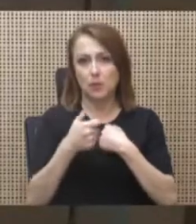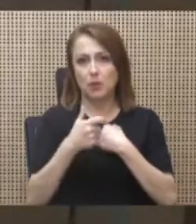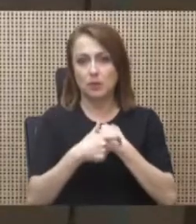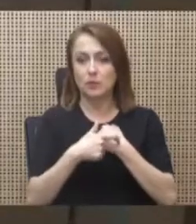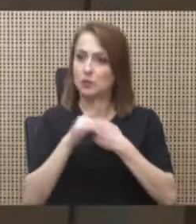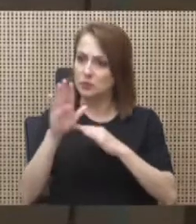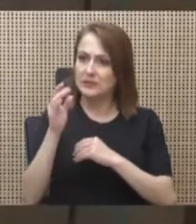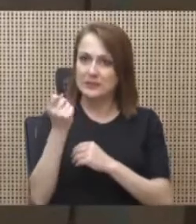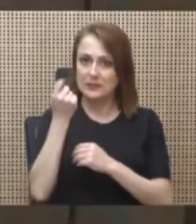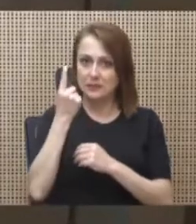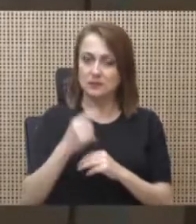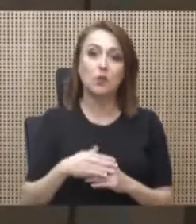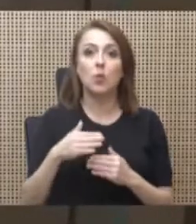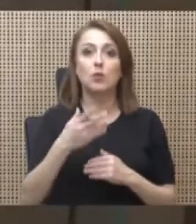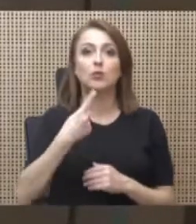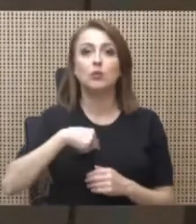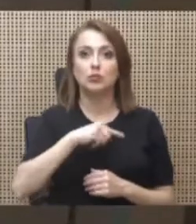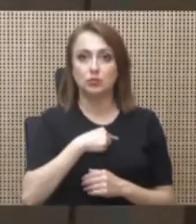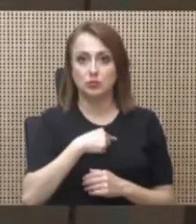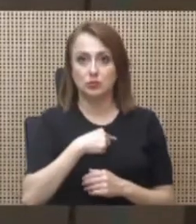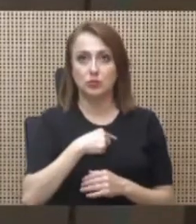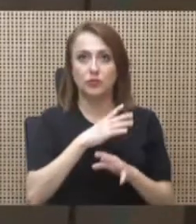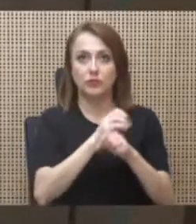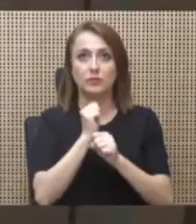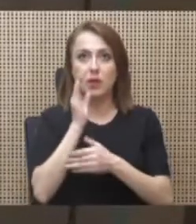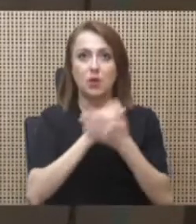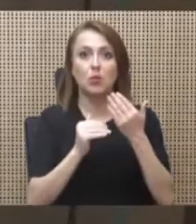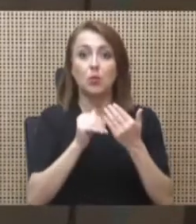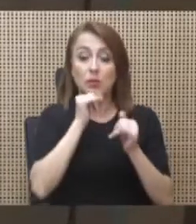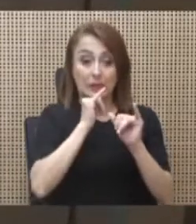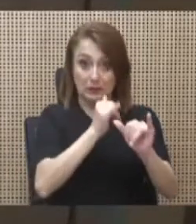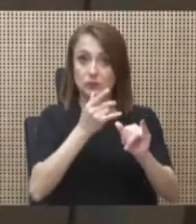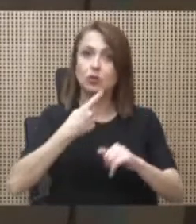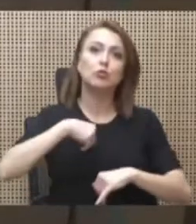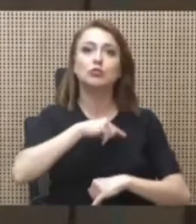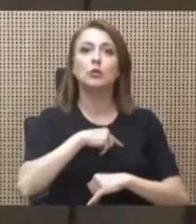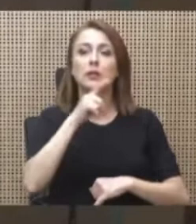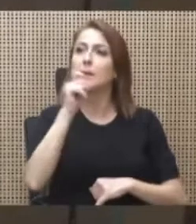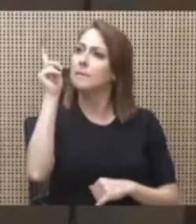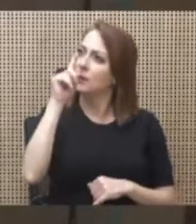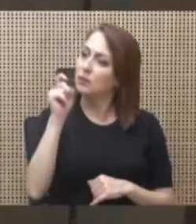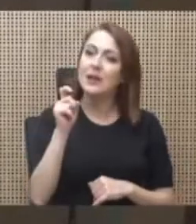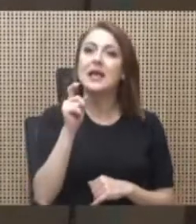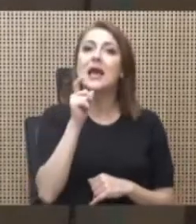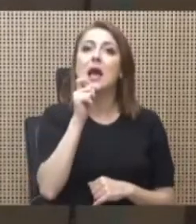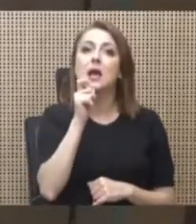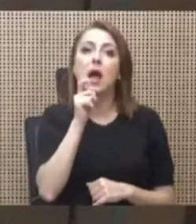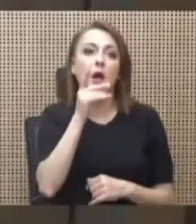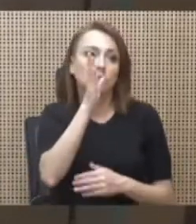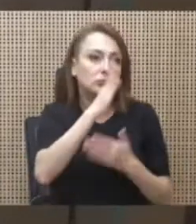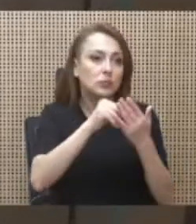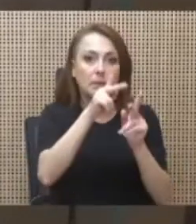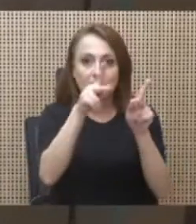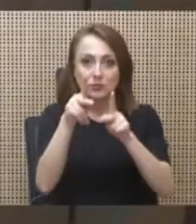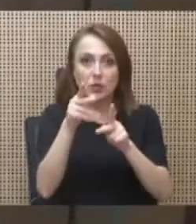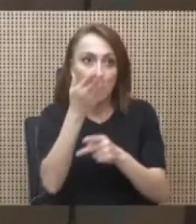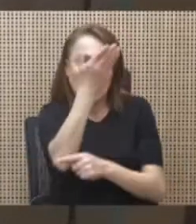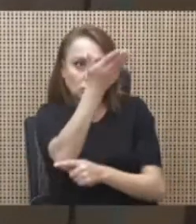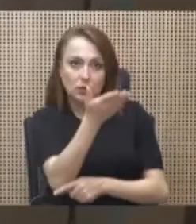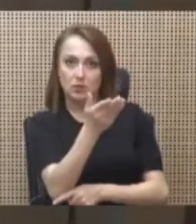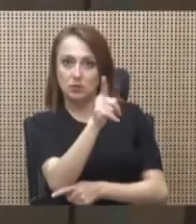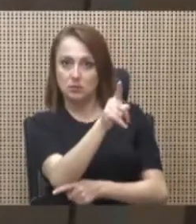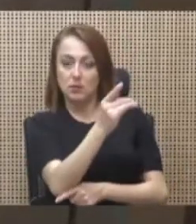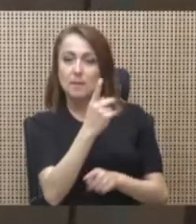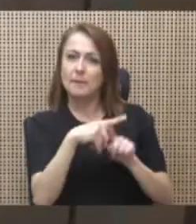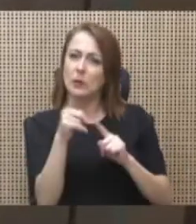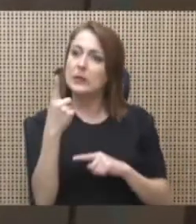Usted entenderá que cuando nosotros recibimos algún tipo de denuncia, lo que nos corresponde es preguntarle a quien corresponde, y en este caso es usted. Lo